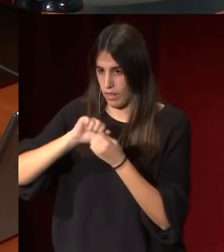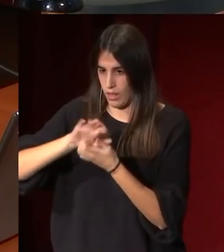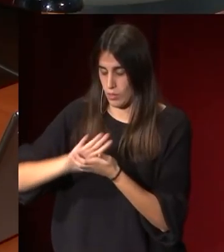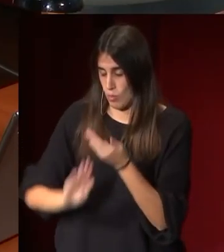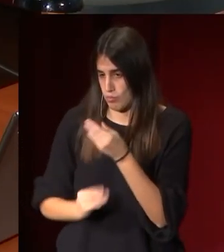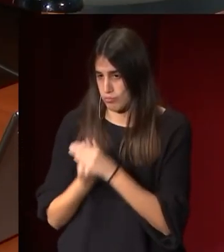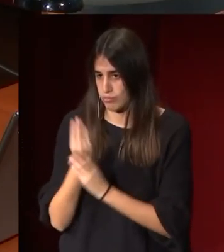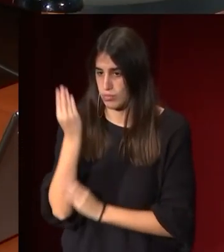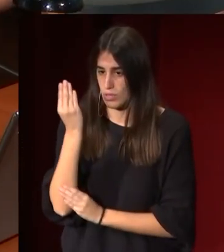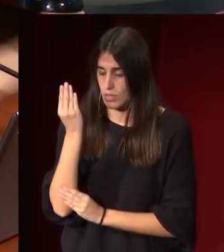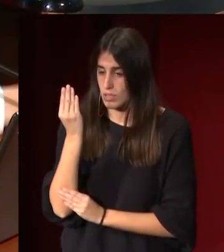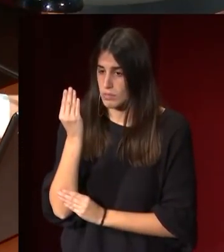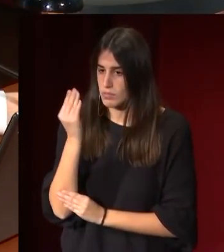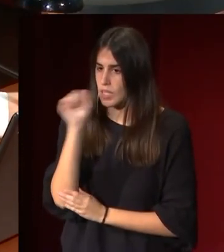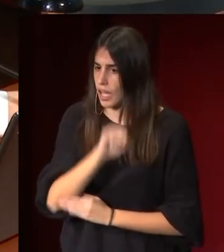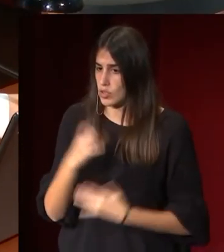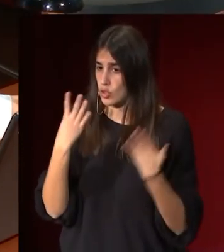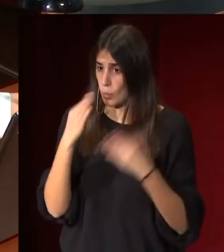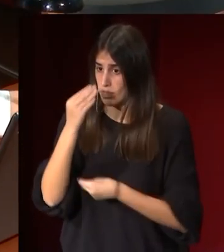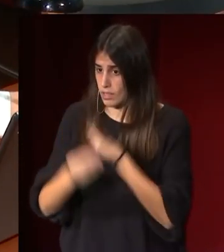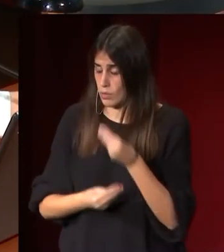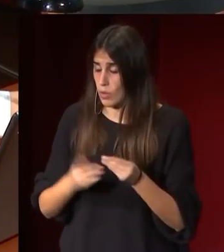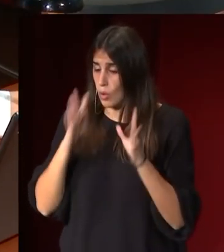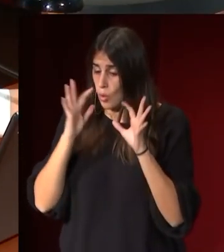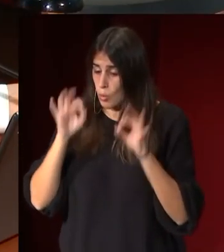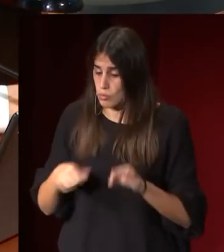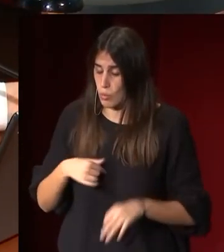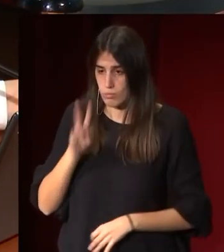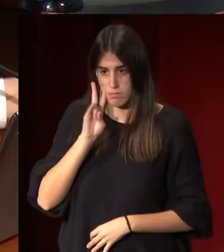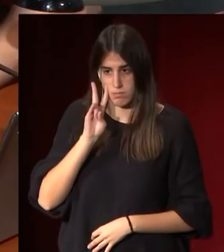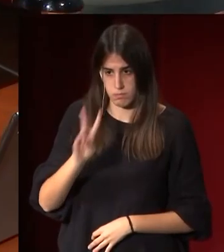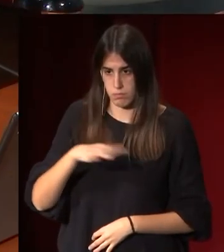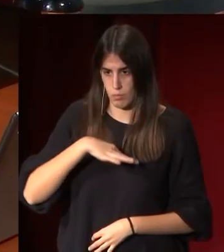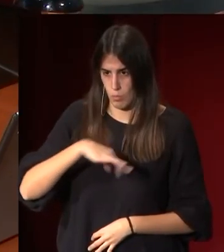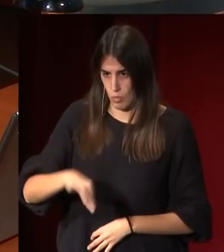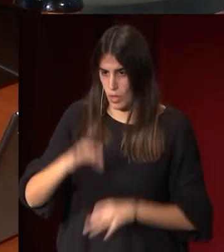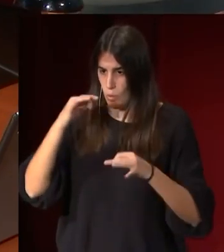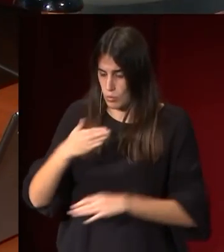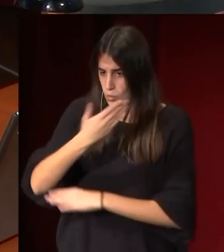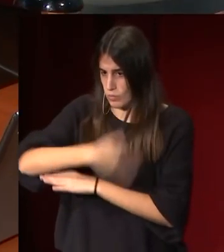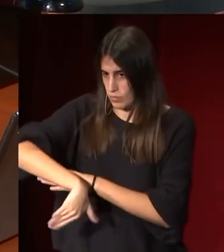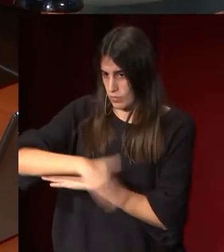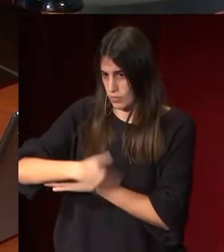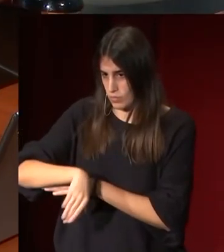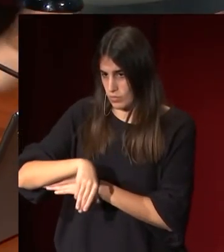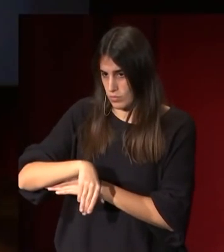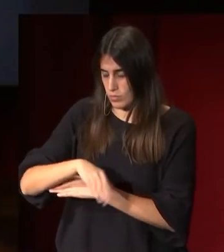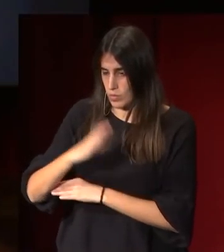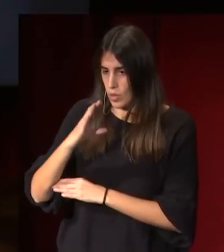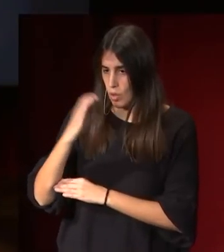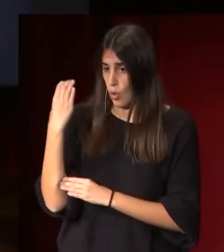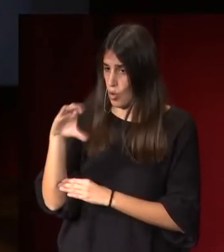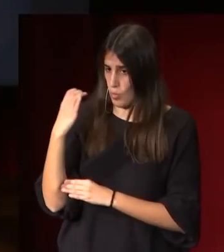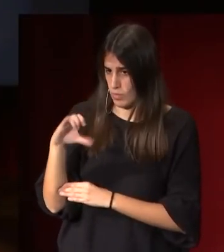se puede, en los años 90 se hizo y que hoy se puede contemplar en la pérgola del Paseo de Colombia de